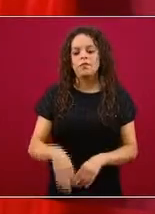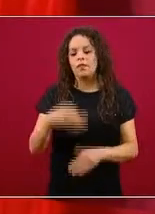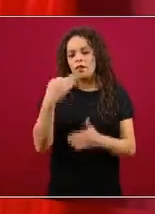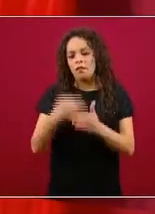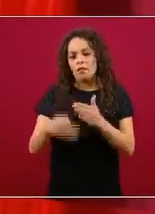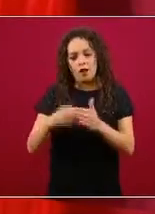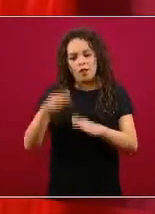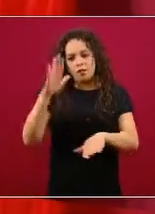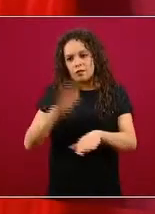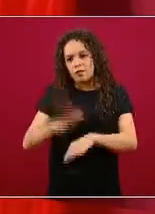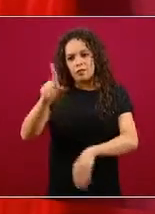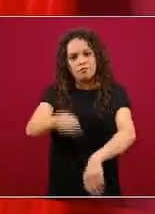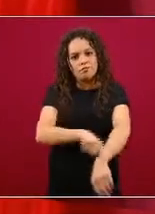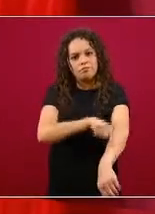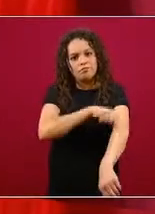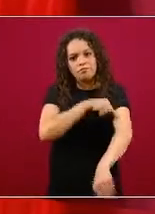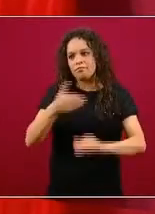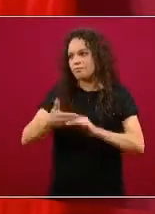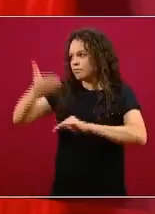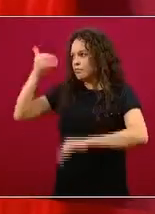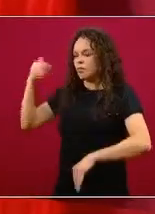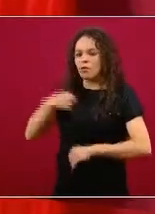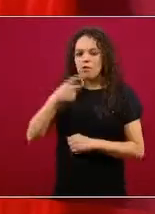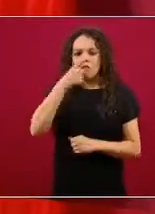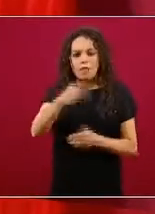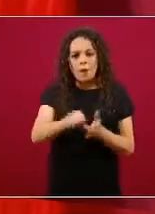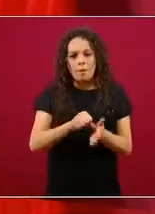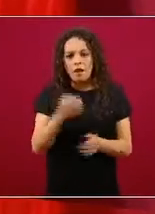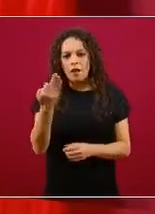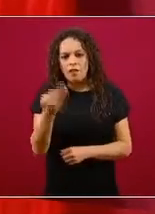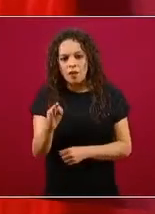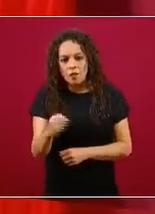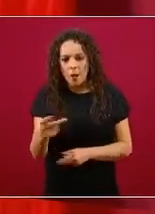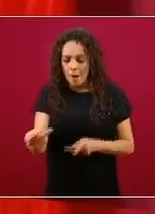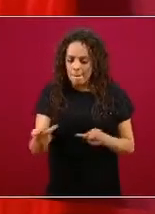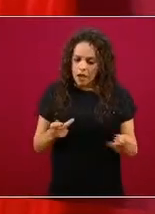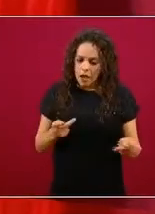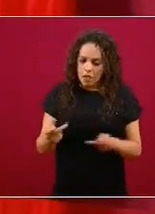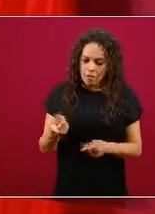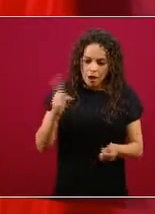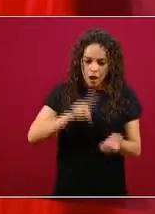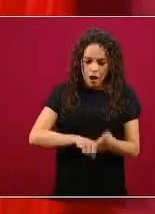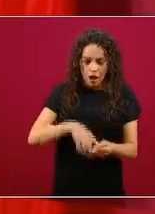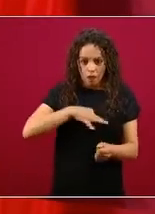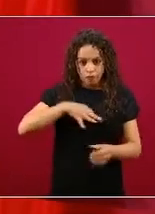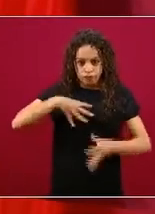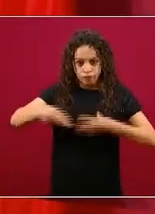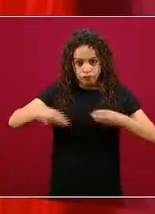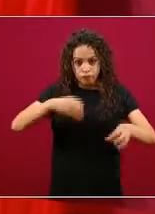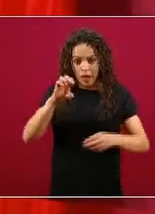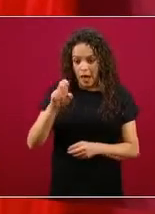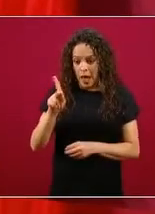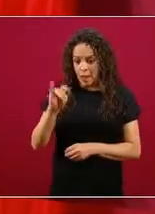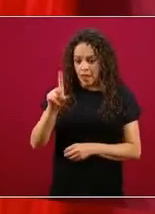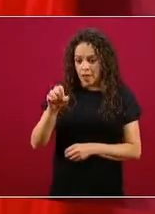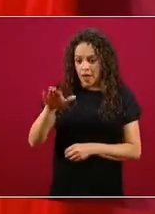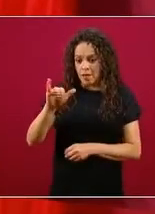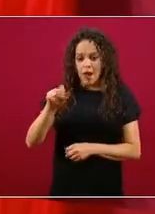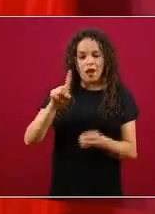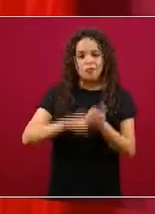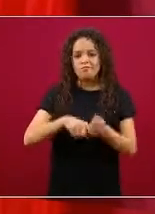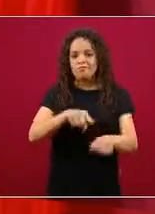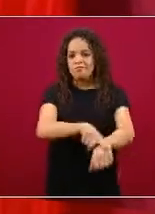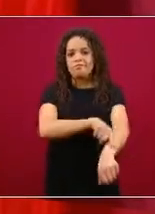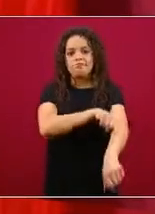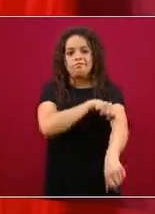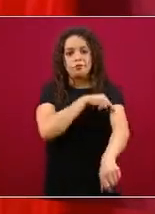febrero prepararnos para una epidemia larga es incorporar en nuestro control no sólo individual sino en